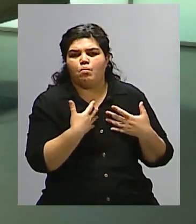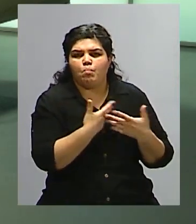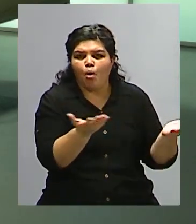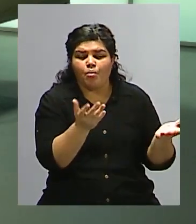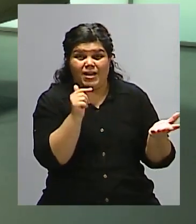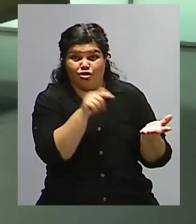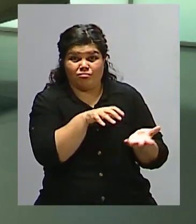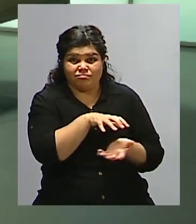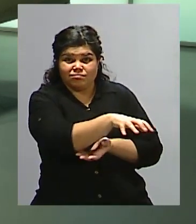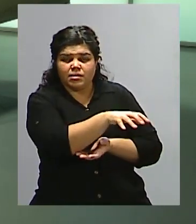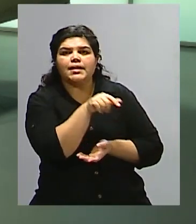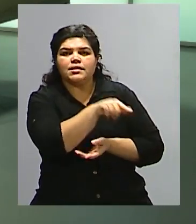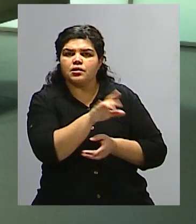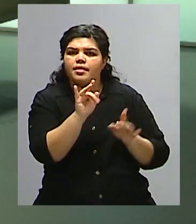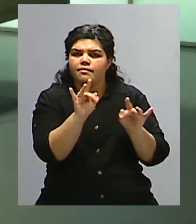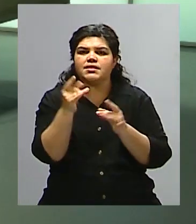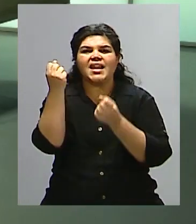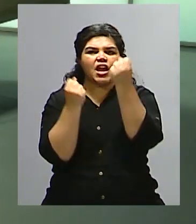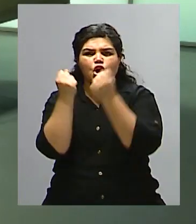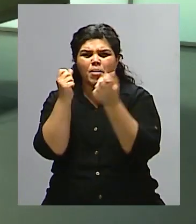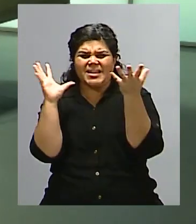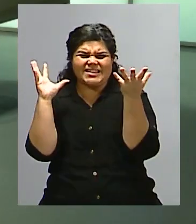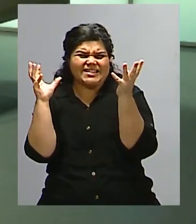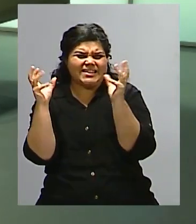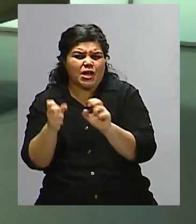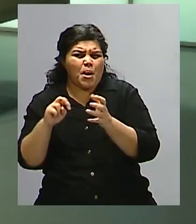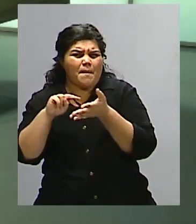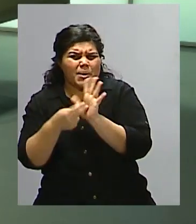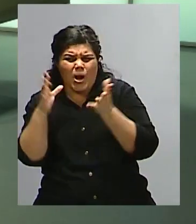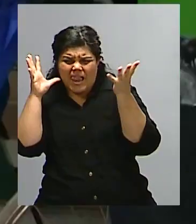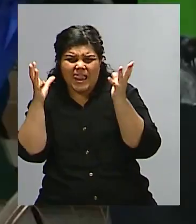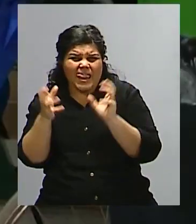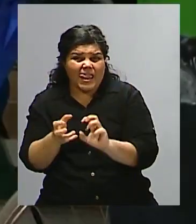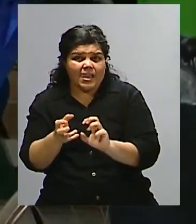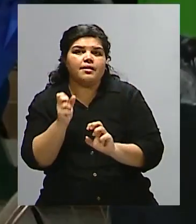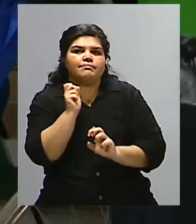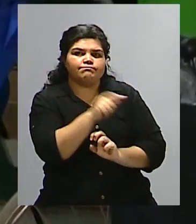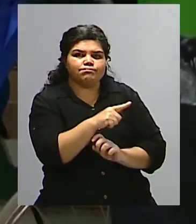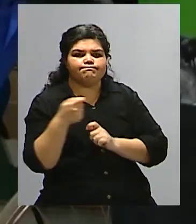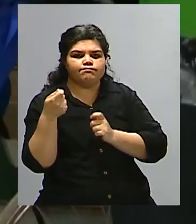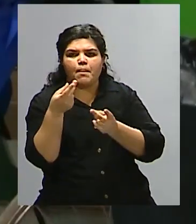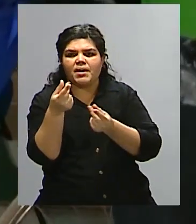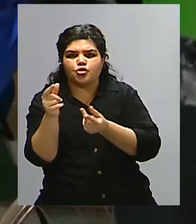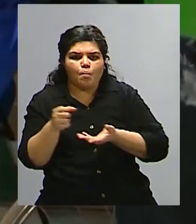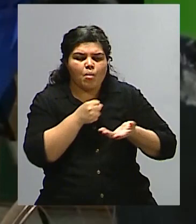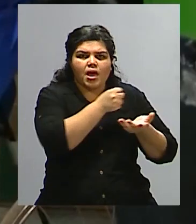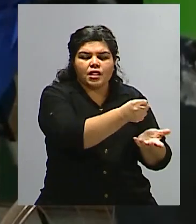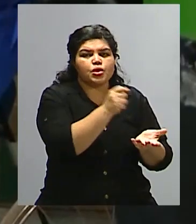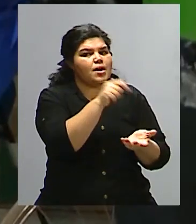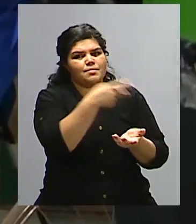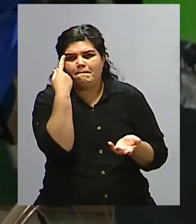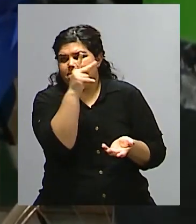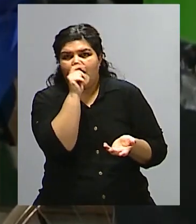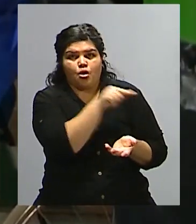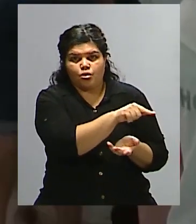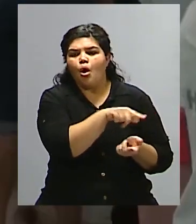situación de inestabilidad económica, de gran crisis, montones, impacta a todo el presupuesto de los tres subsectores. Y en realidad